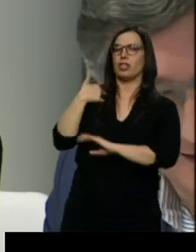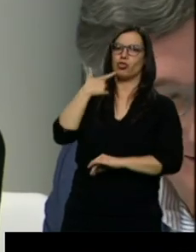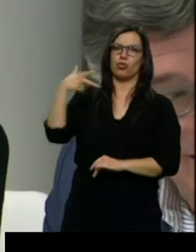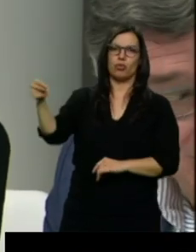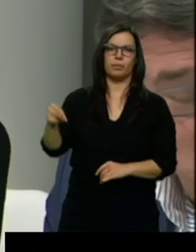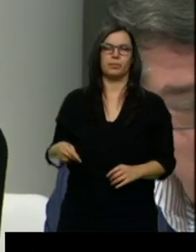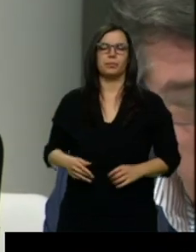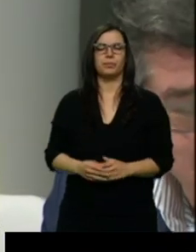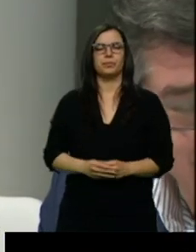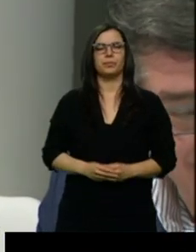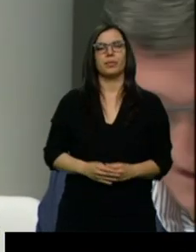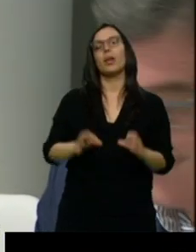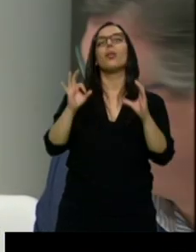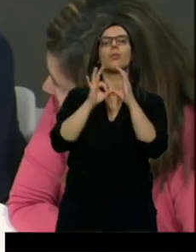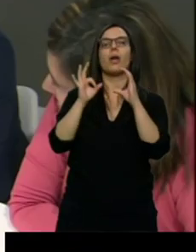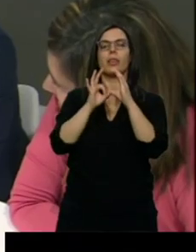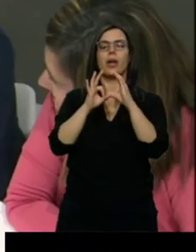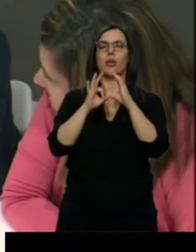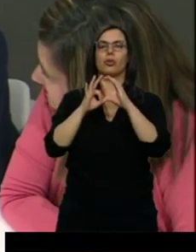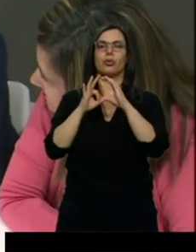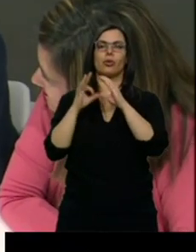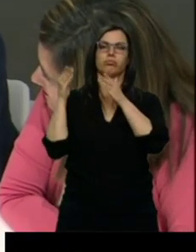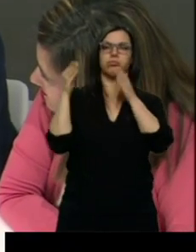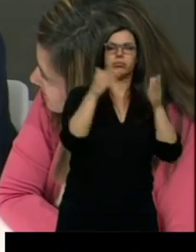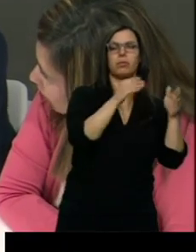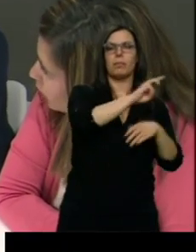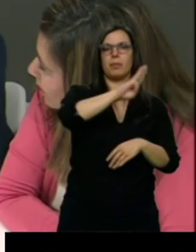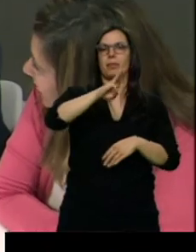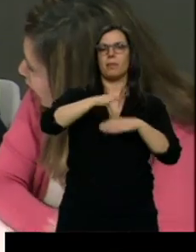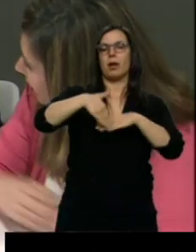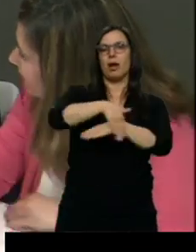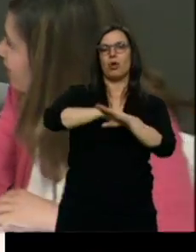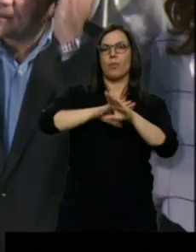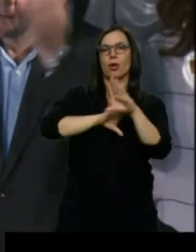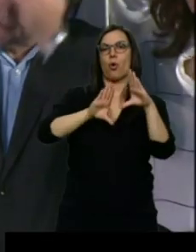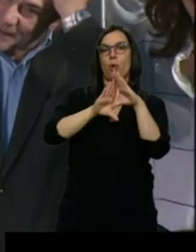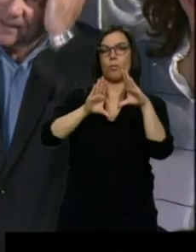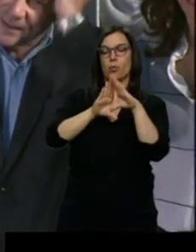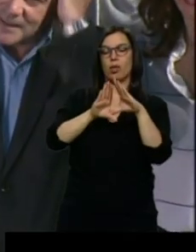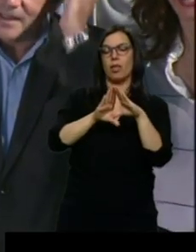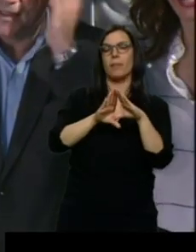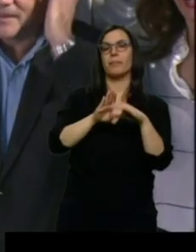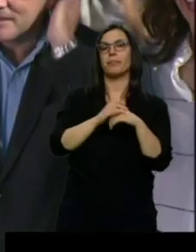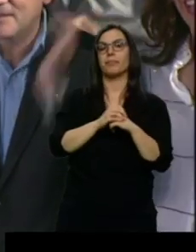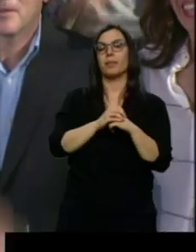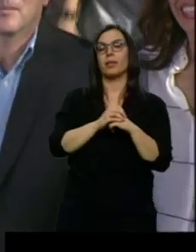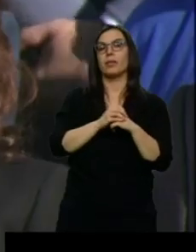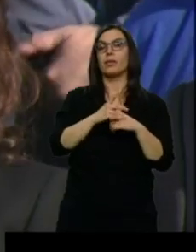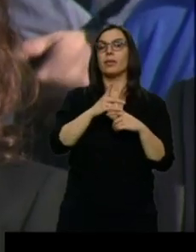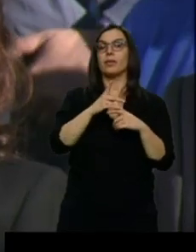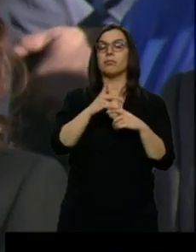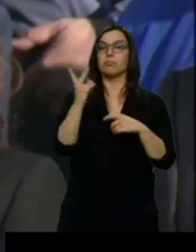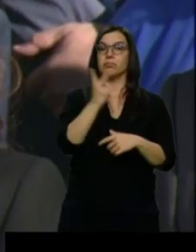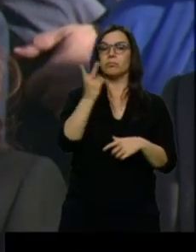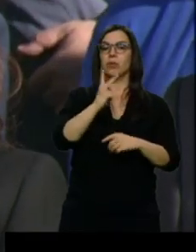Ciudadanos opta por el PP para el gobierno de la Comunidad de Madrid. Ignacio Aguado e Isabel Díaz Ayuso se han emplazado para comenzar las negociaciones